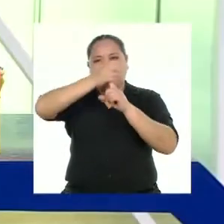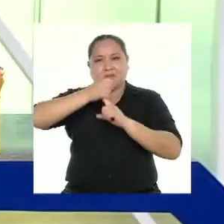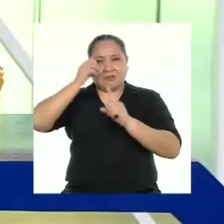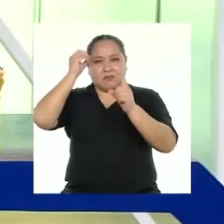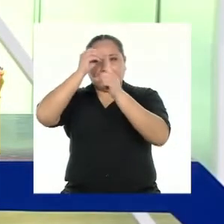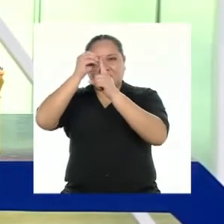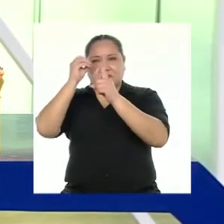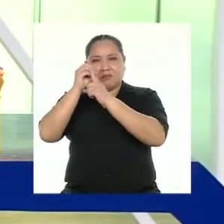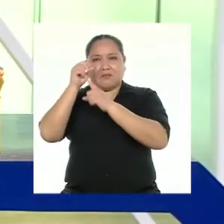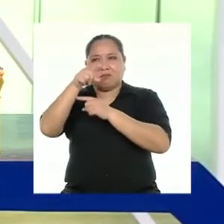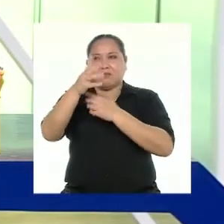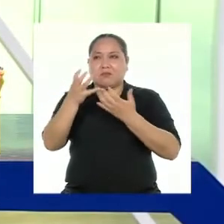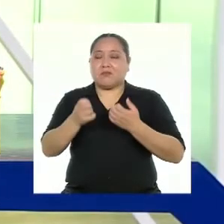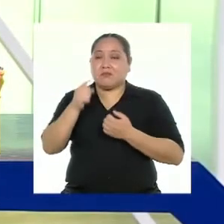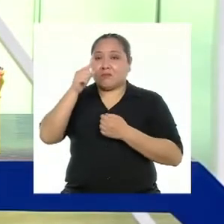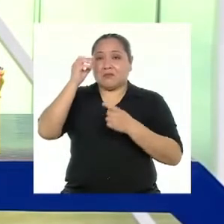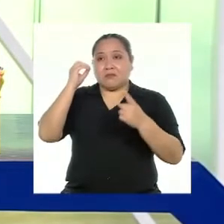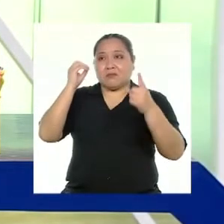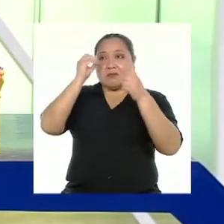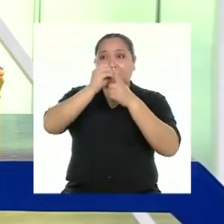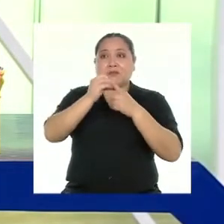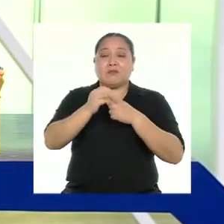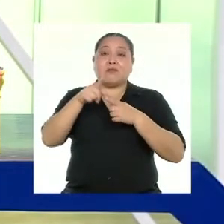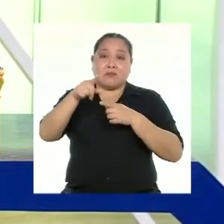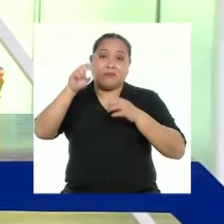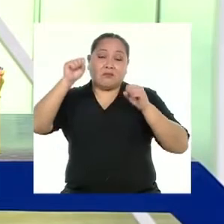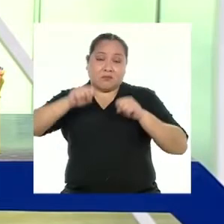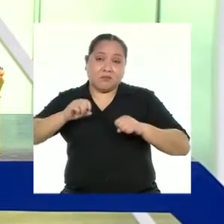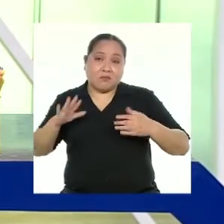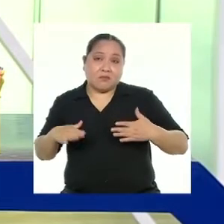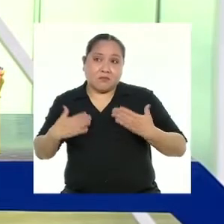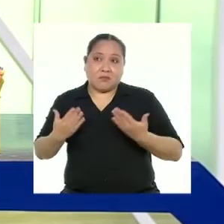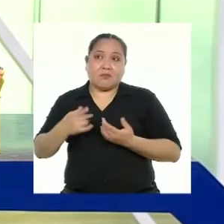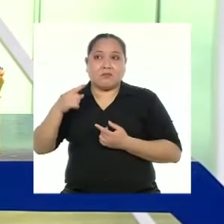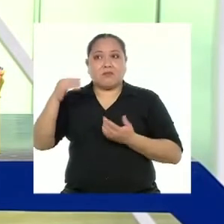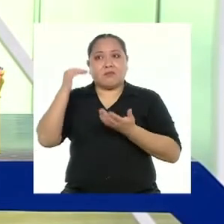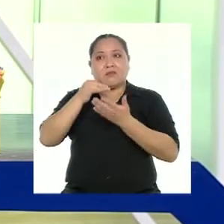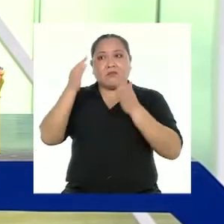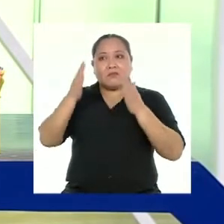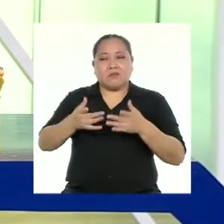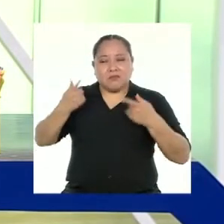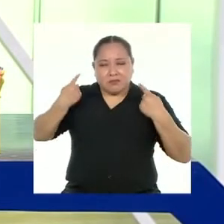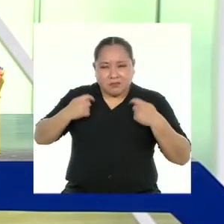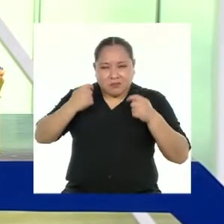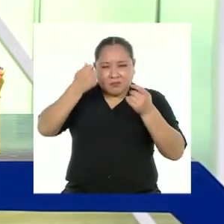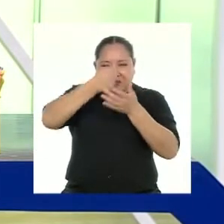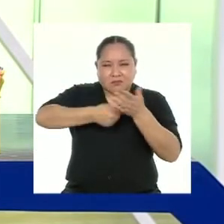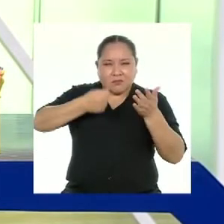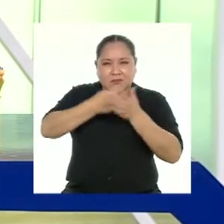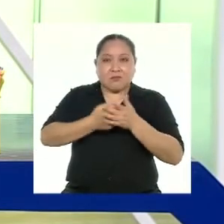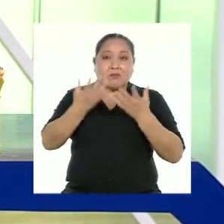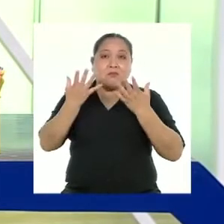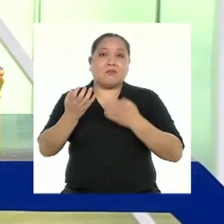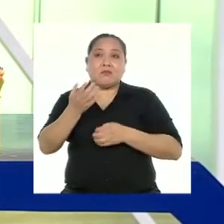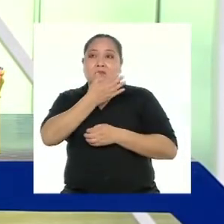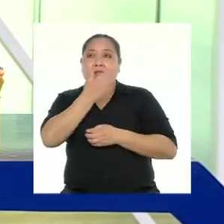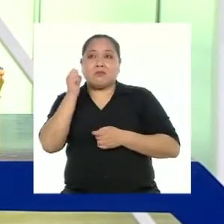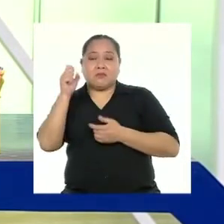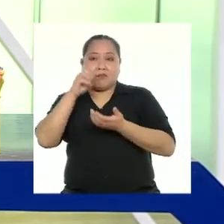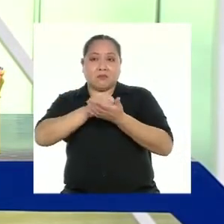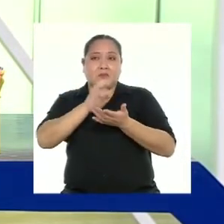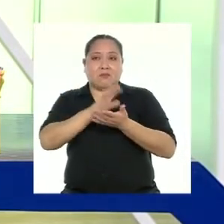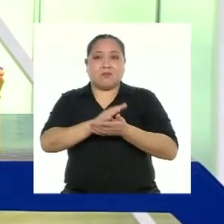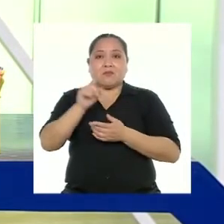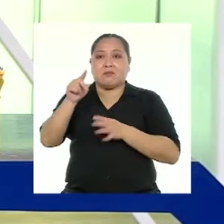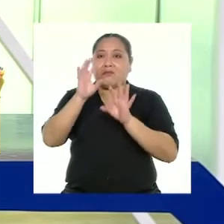quieran Noten que su meta estaba dentro de sus posibilidades porque era una alumna dedicada con ganas de mejorar sus notas Eso